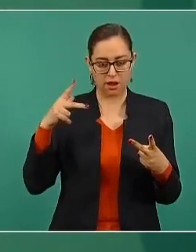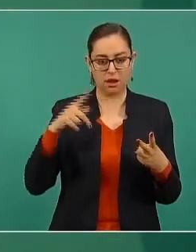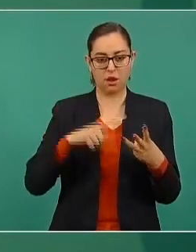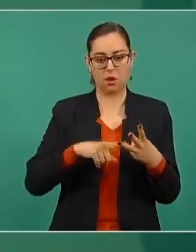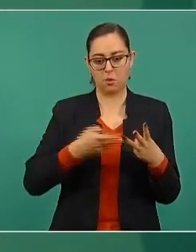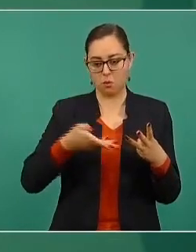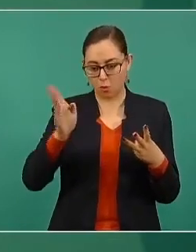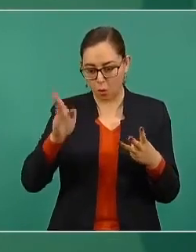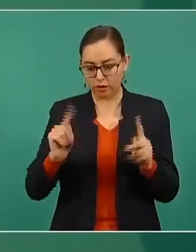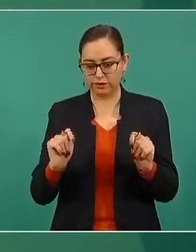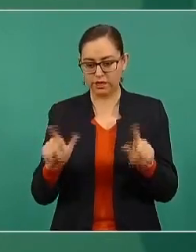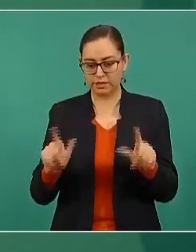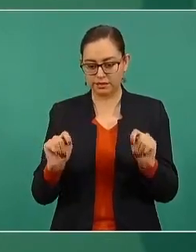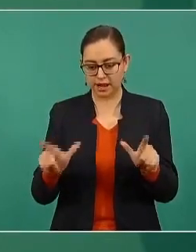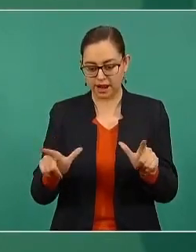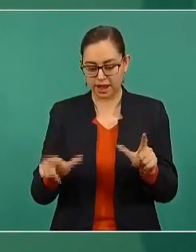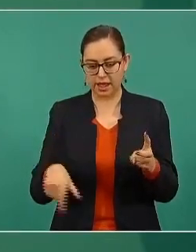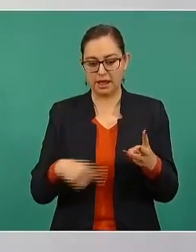Tlaxcala,